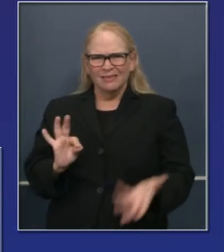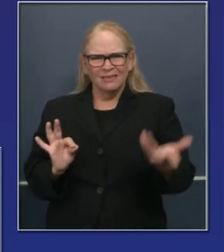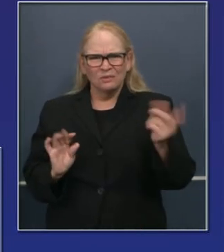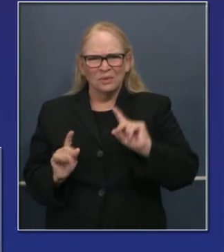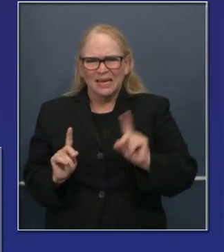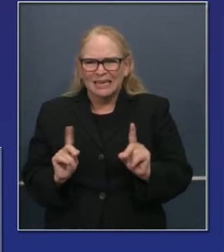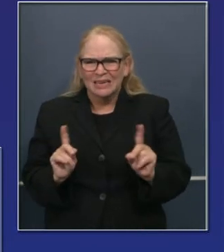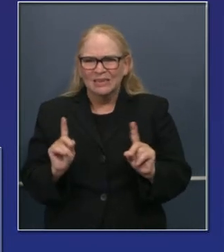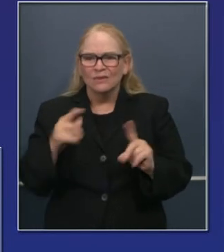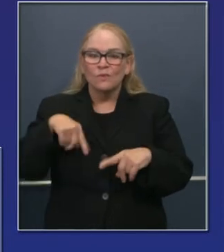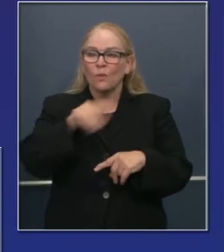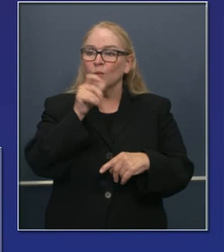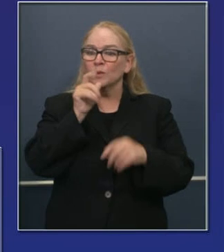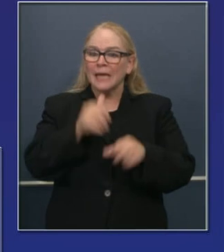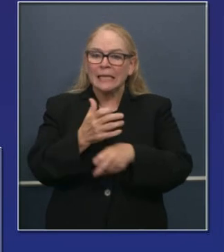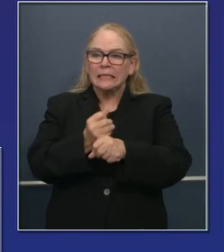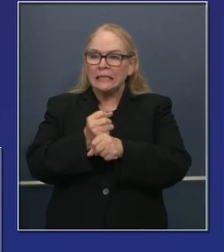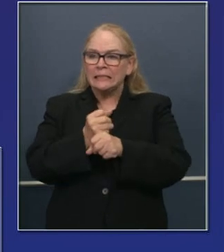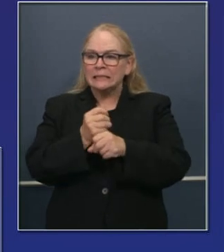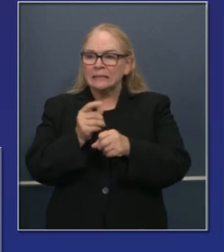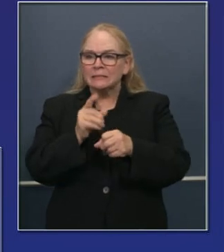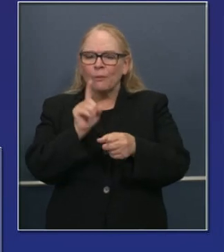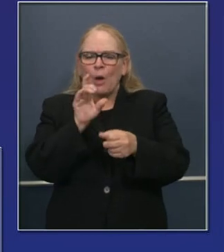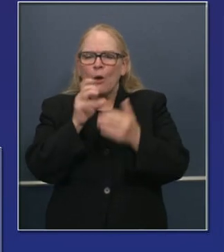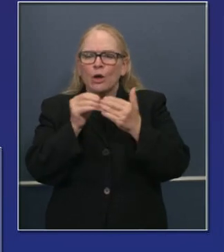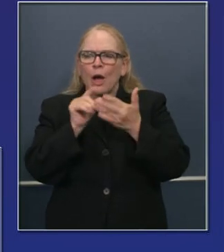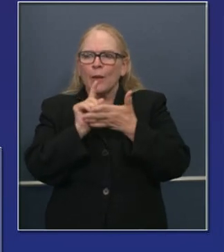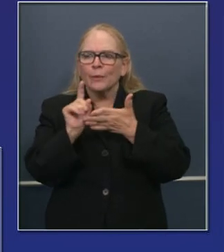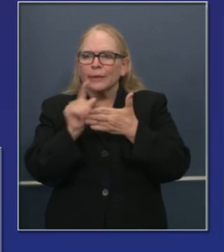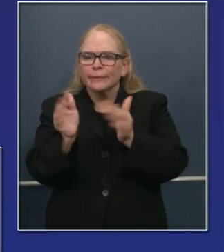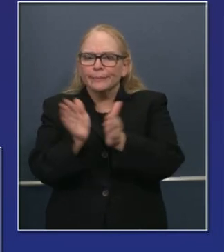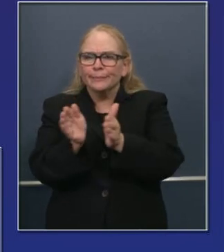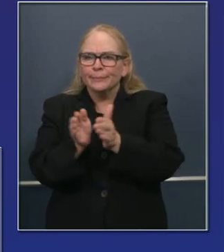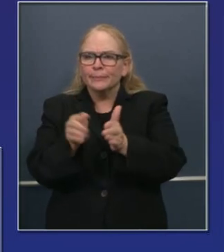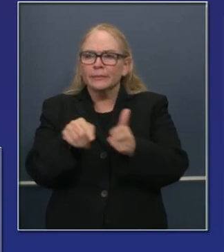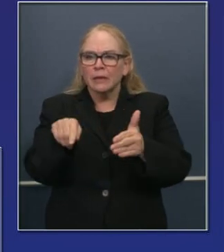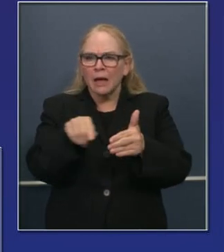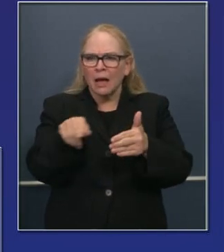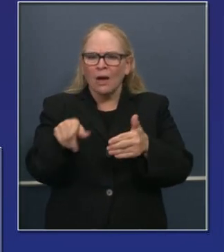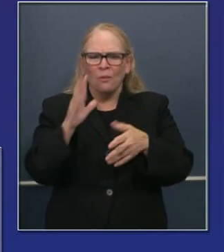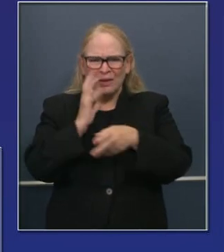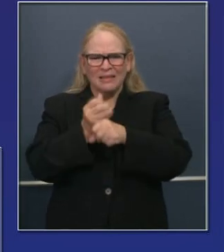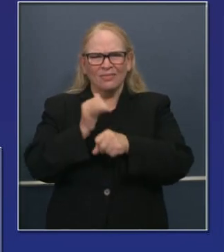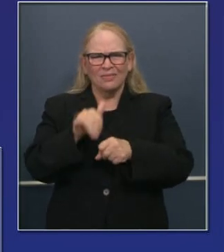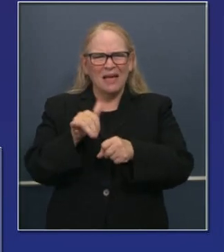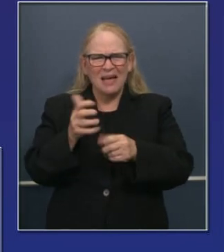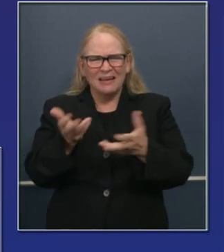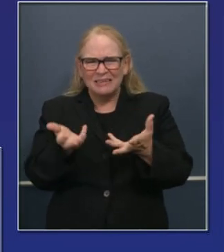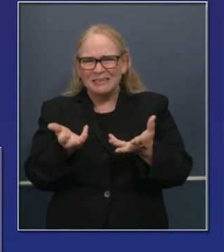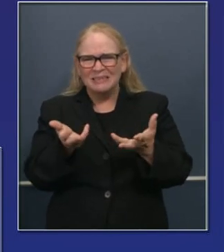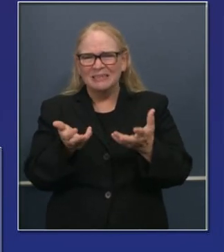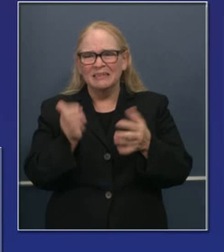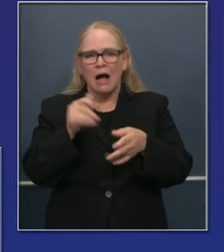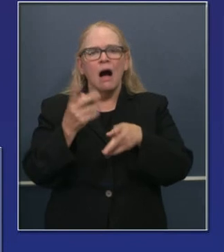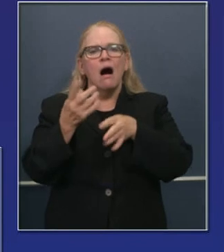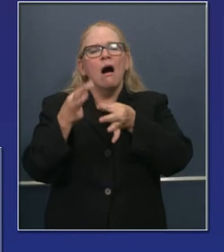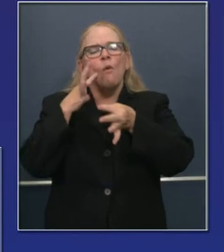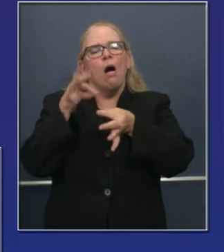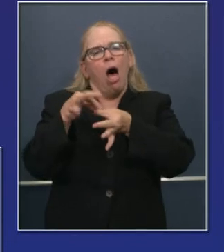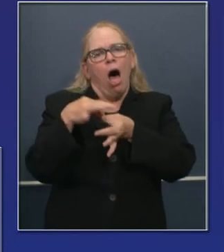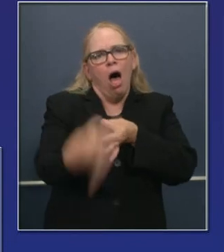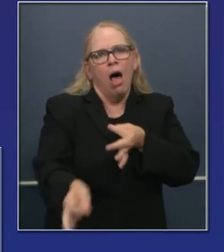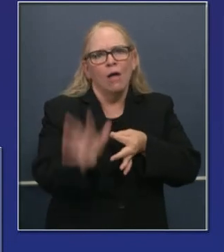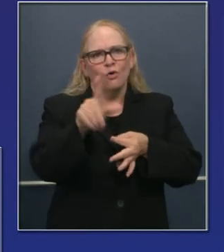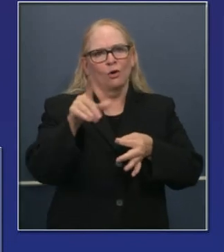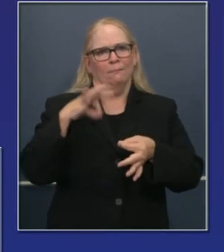recibir más de 100 o menos de 100 dólares por semana. Todas estas cargas crearían retrasos, crearían una